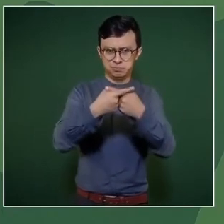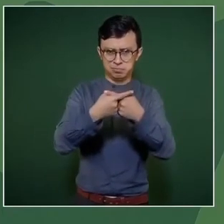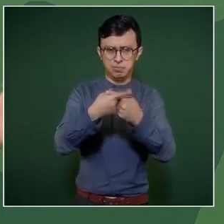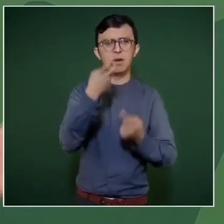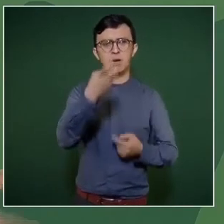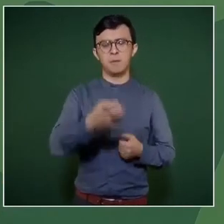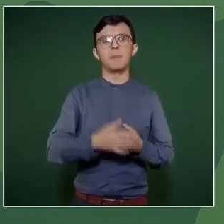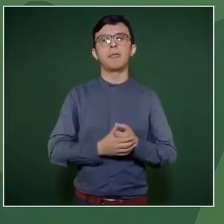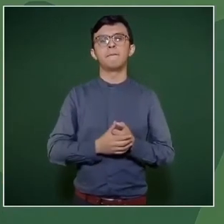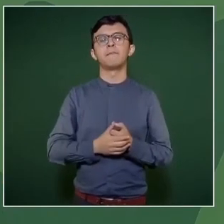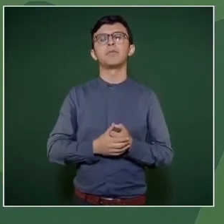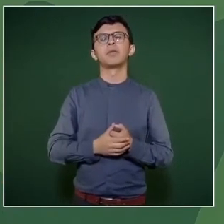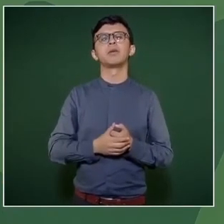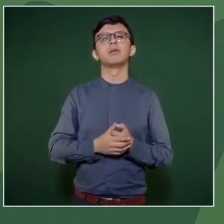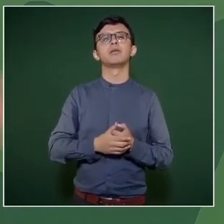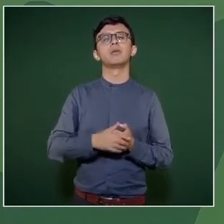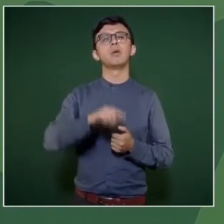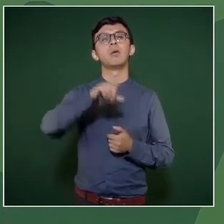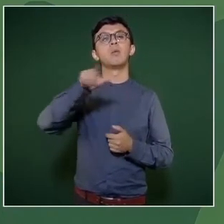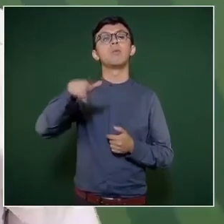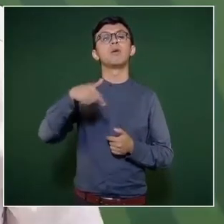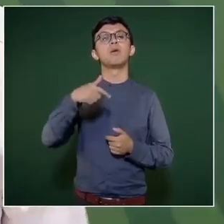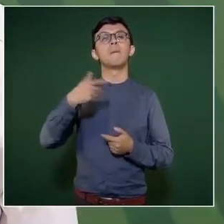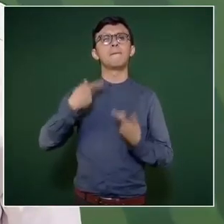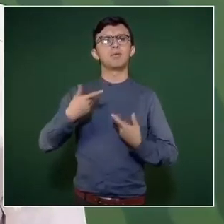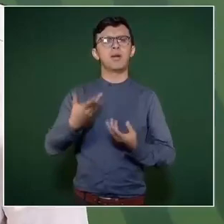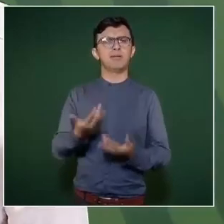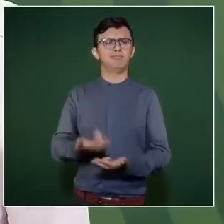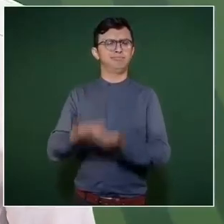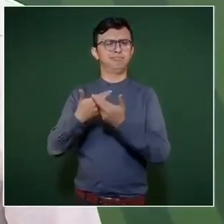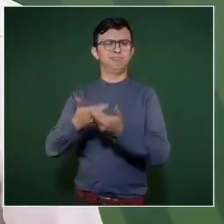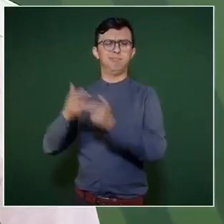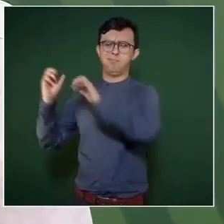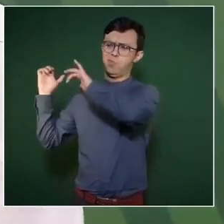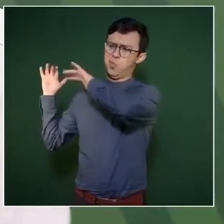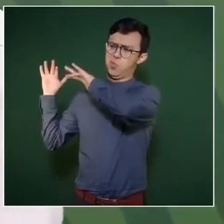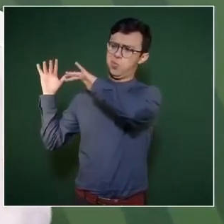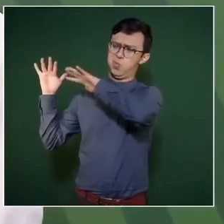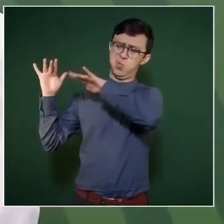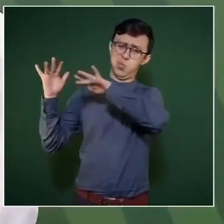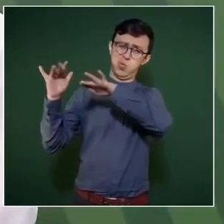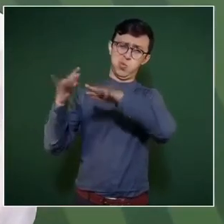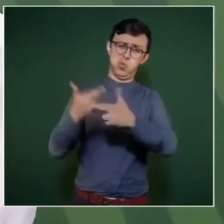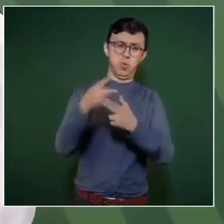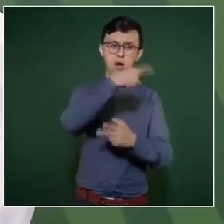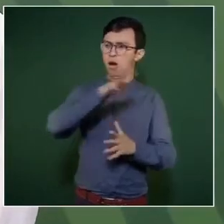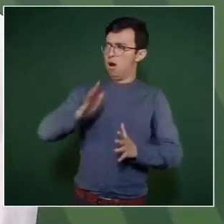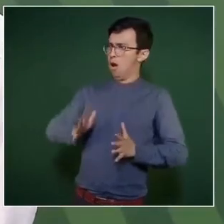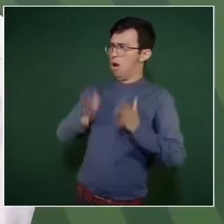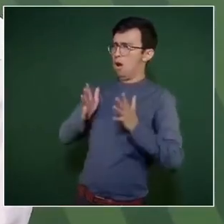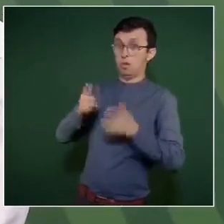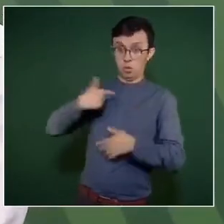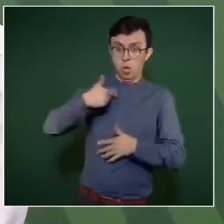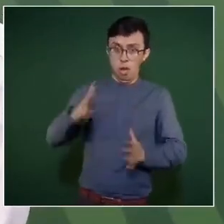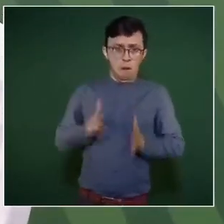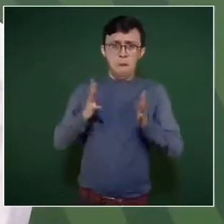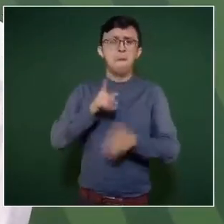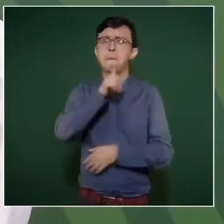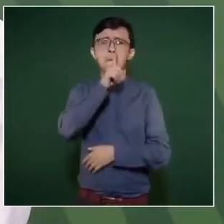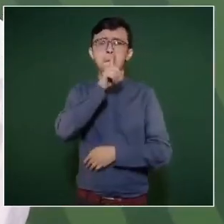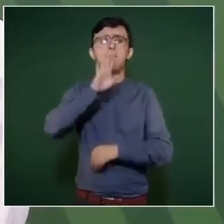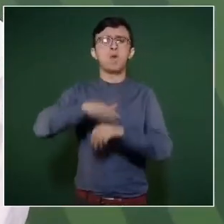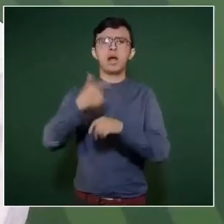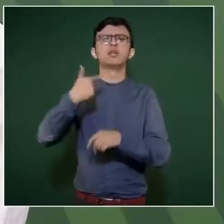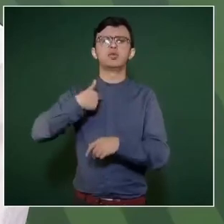Entonces, todos se sorprendieron que porque llegó mucha gente, yo no, la verdad, porque como ando en todo el país